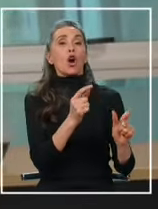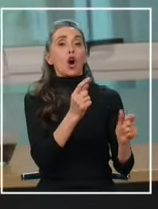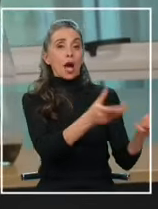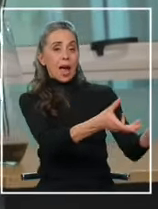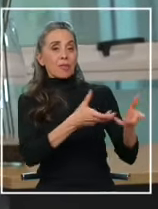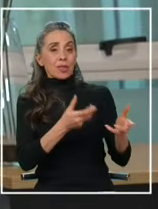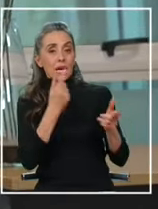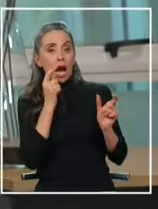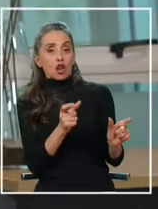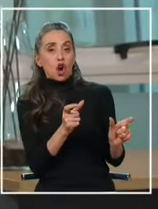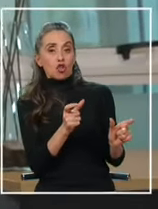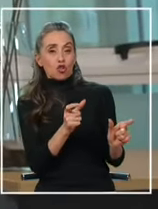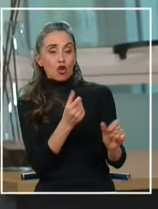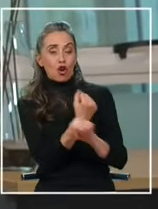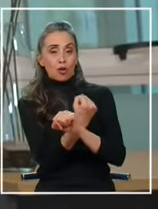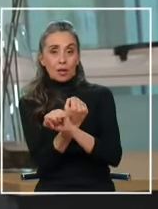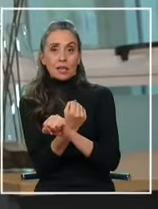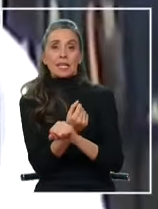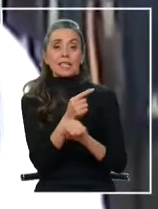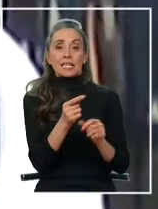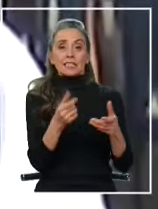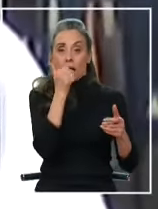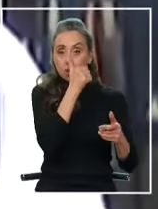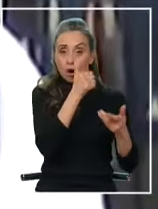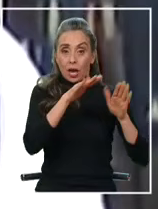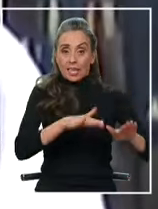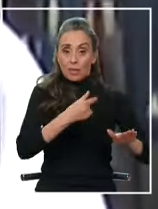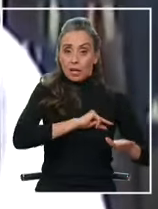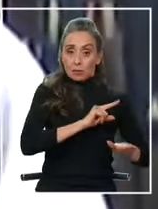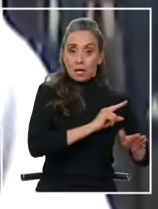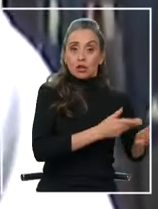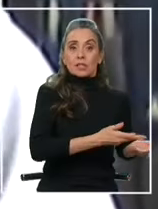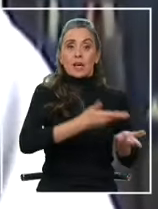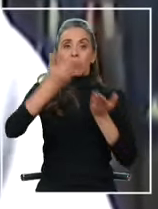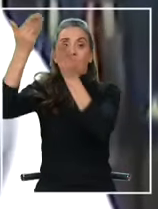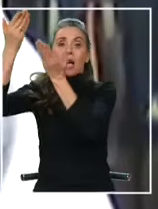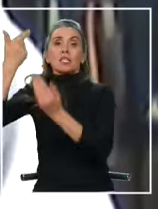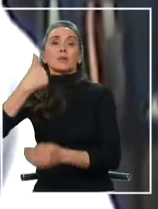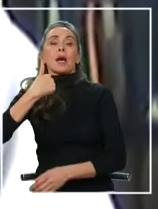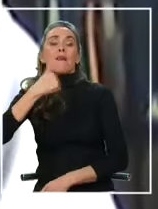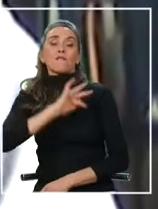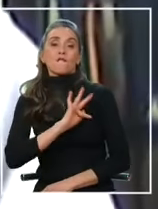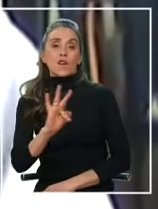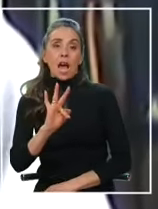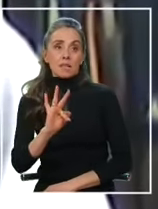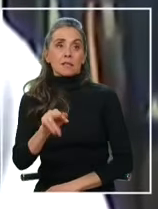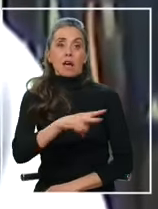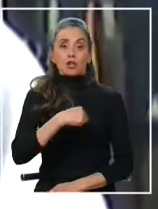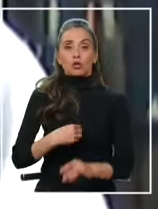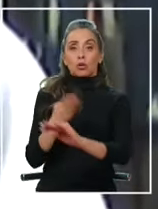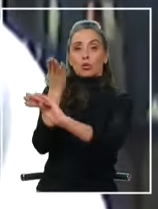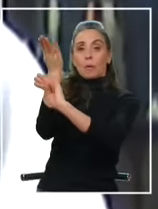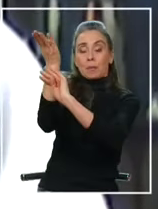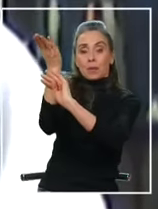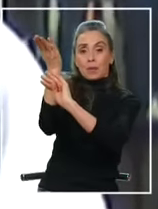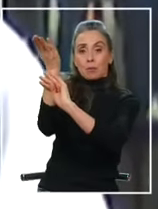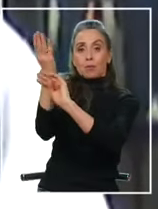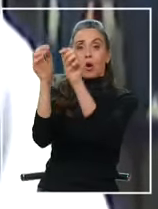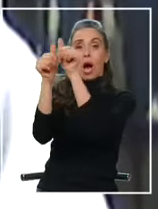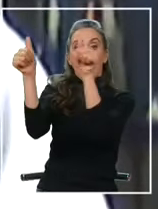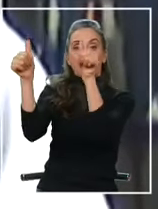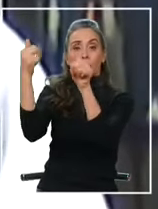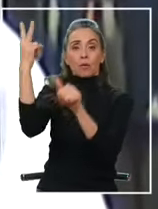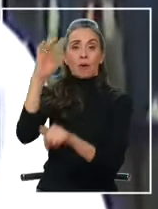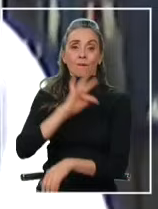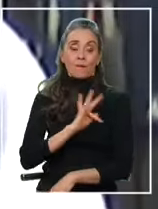detectamos que efectivamente la mercancía no se iba a quedar en España sino que iba a ir a Francia lo que conlleva que solicitemos a su vez a las autoridades